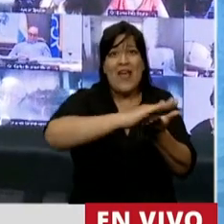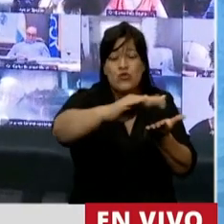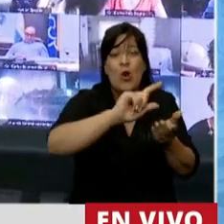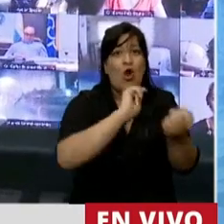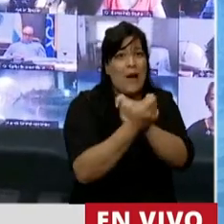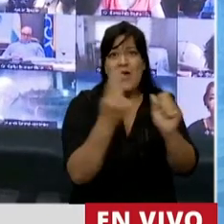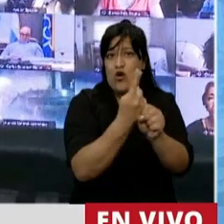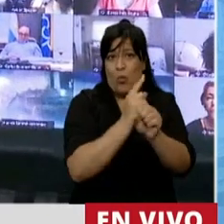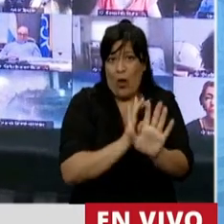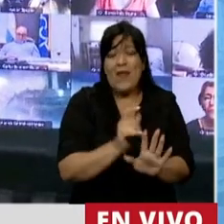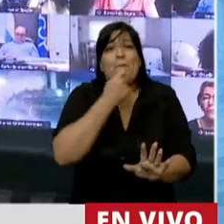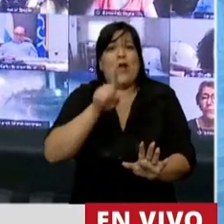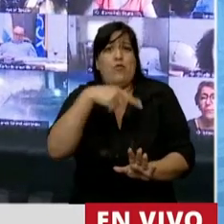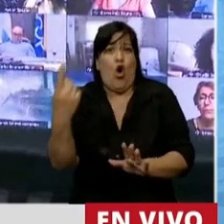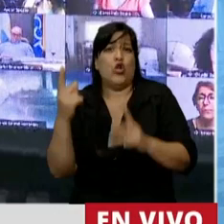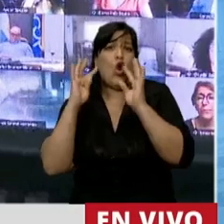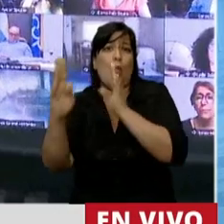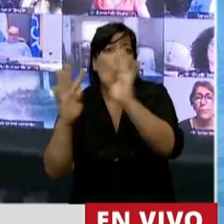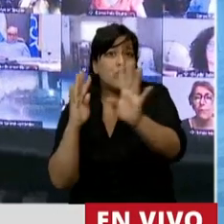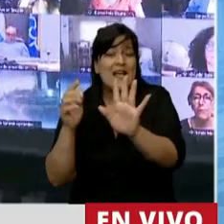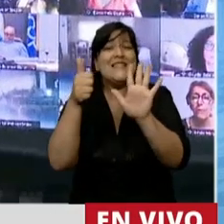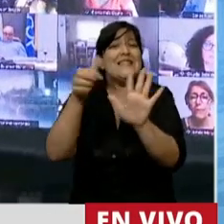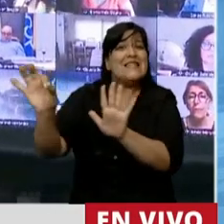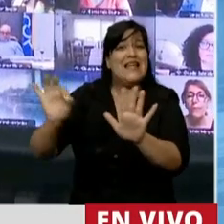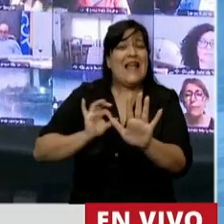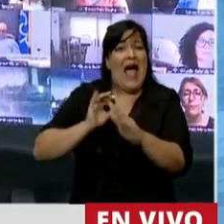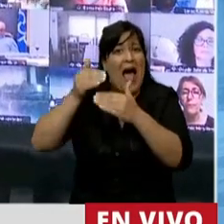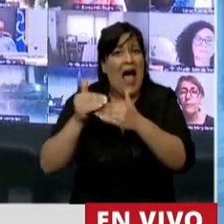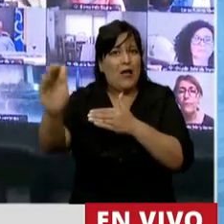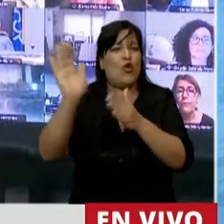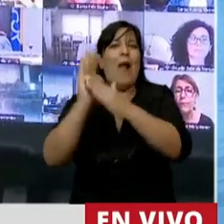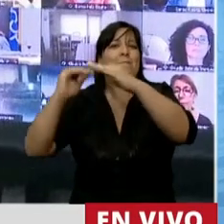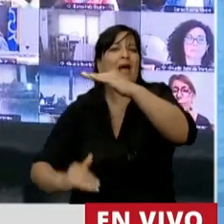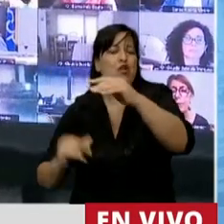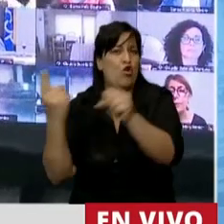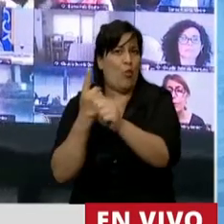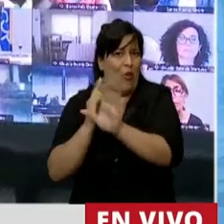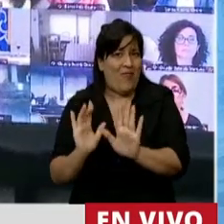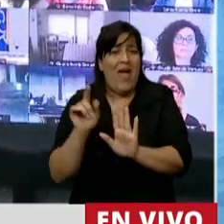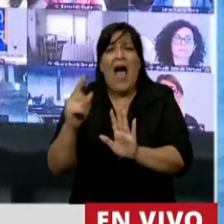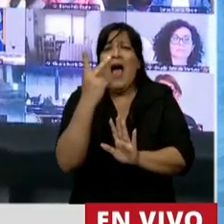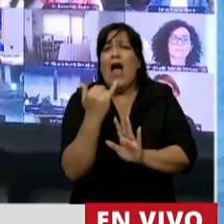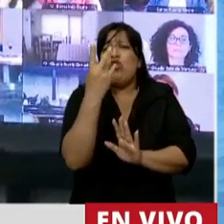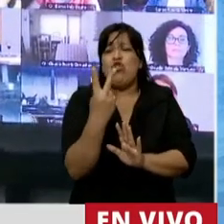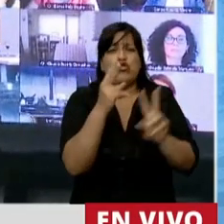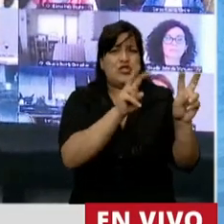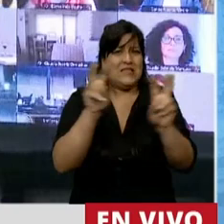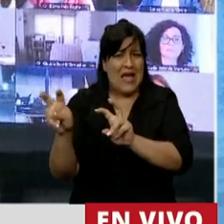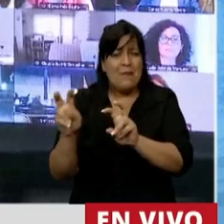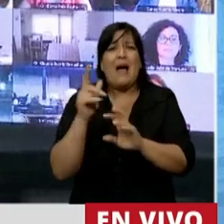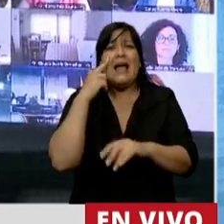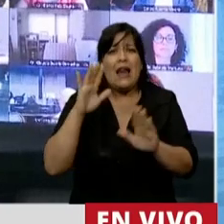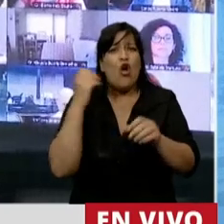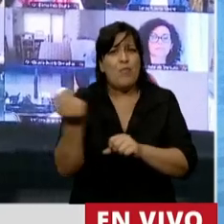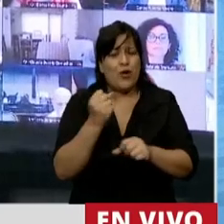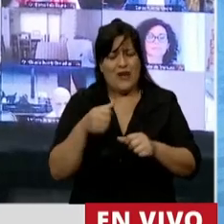y si se trata de un bosque de héroe tiene que ser no menos de 60 años. Hay dos cuestiones, señor Presidente, que creo que